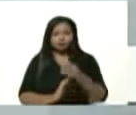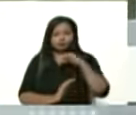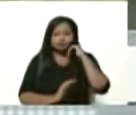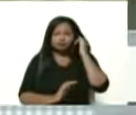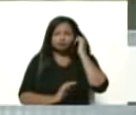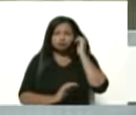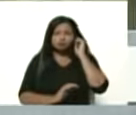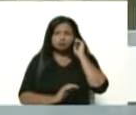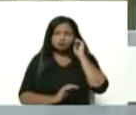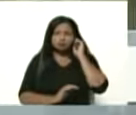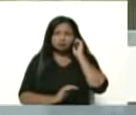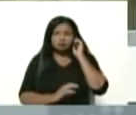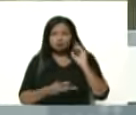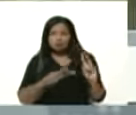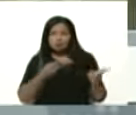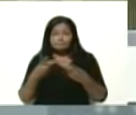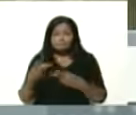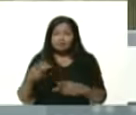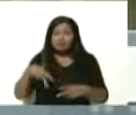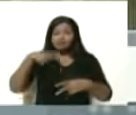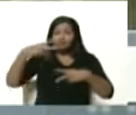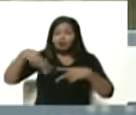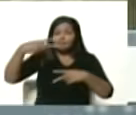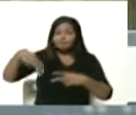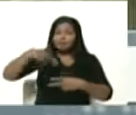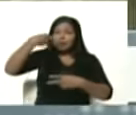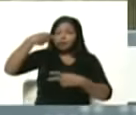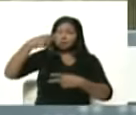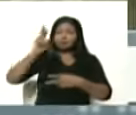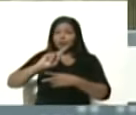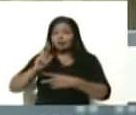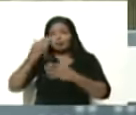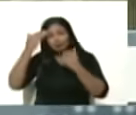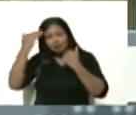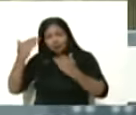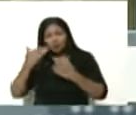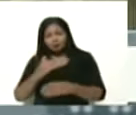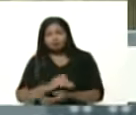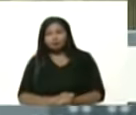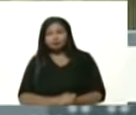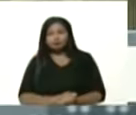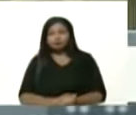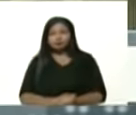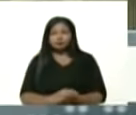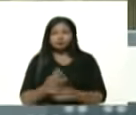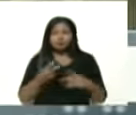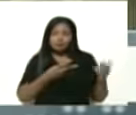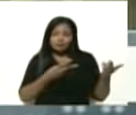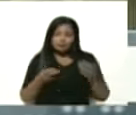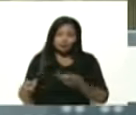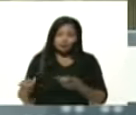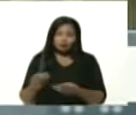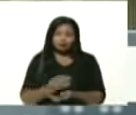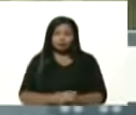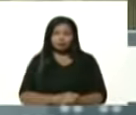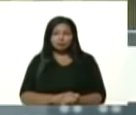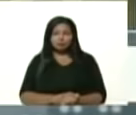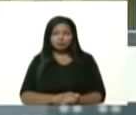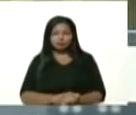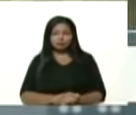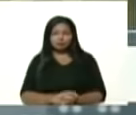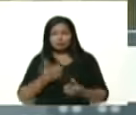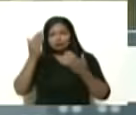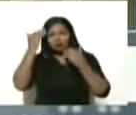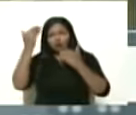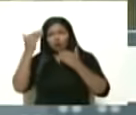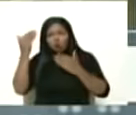espagueti pronto, Andreone. Salud, benvenuto, saludos,